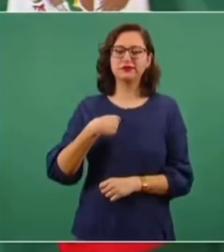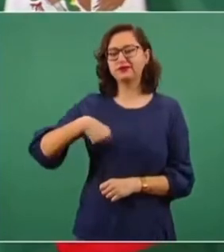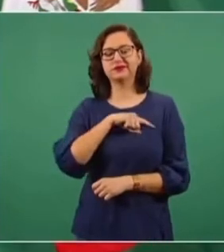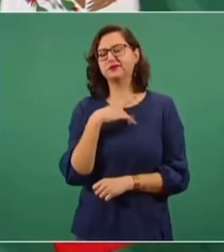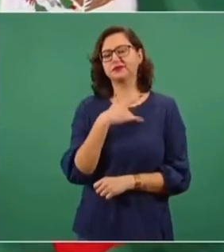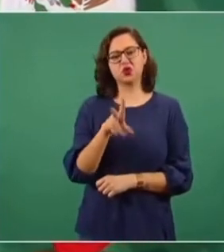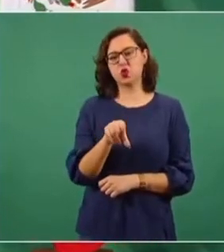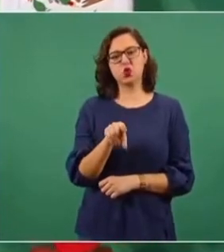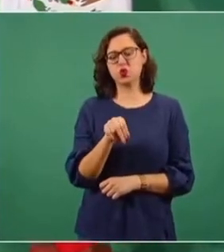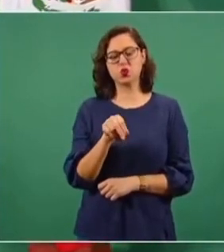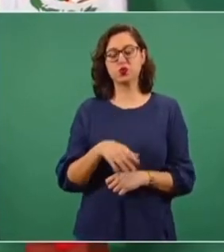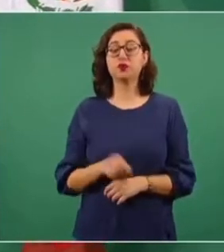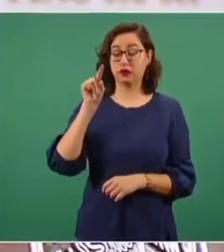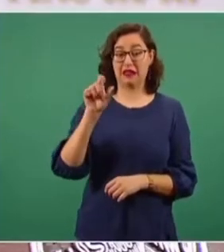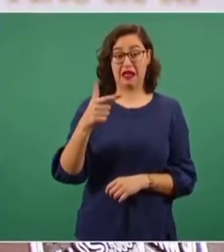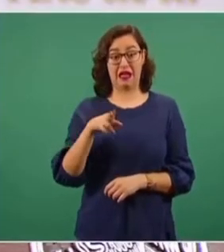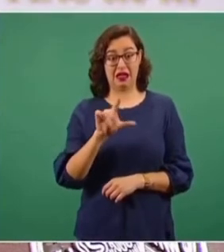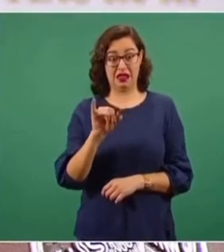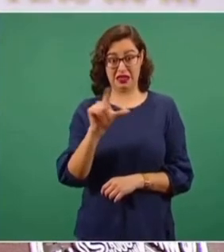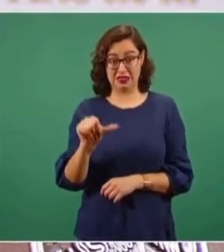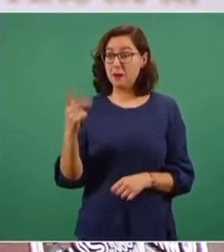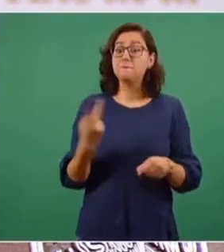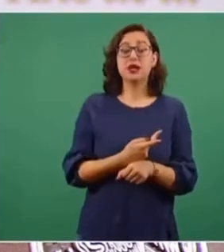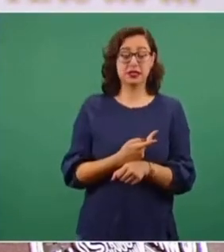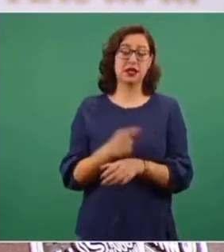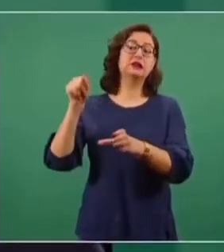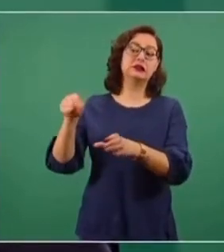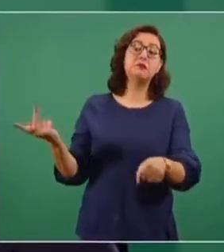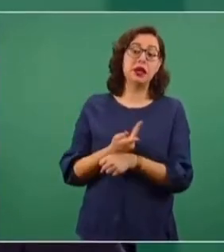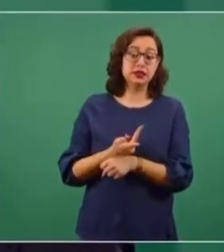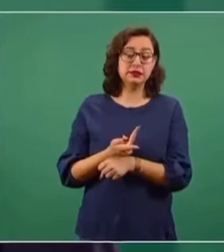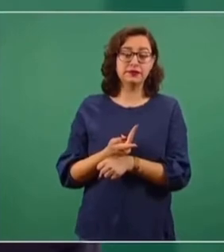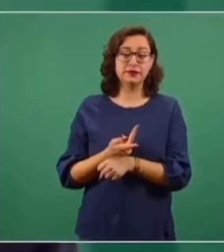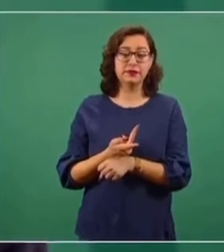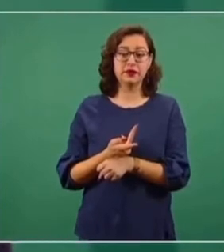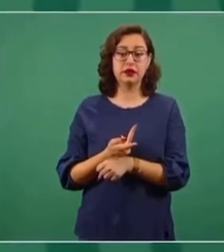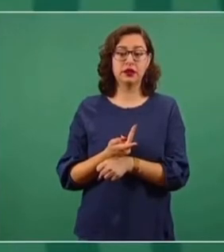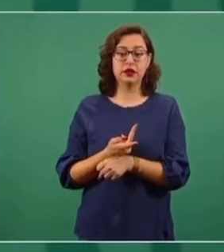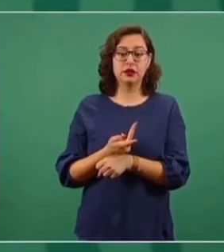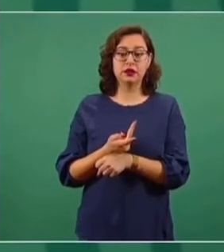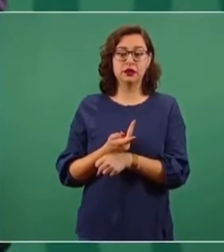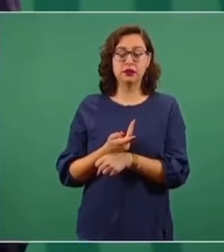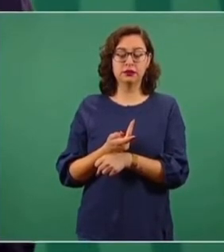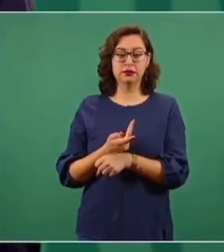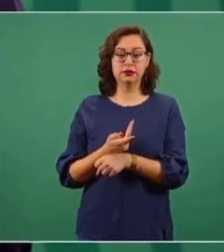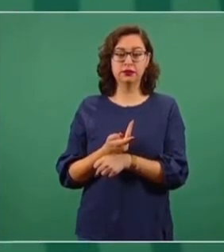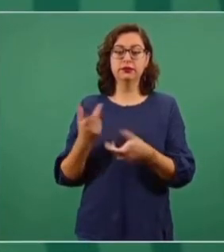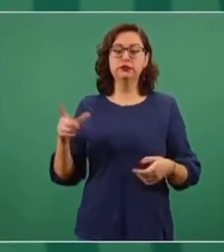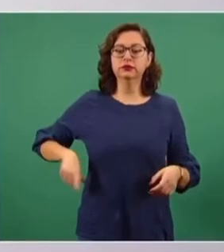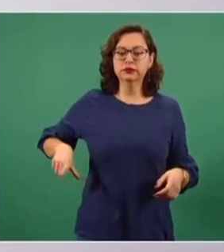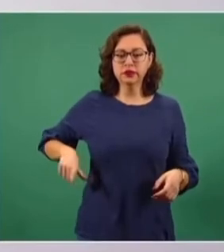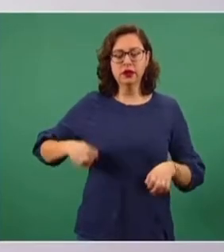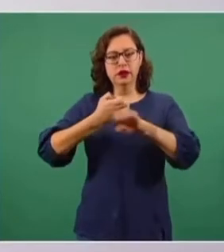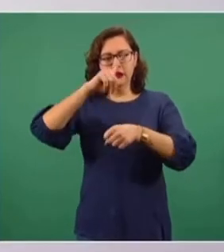sucedió en Aguilillas es que después de muchas insistencias del gobierno del